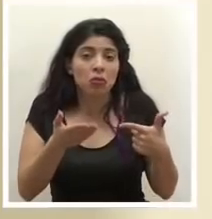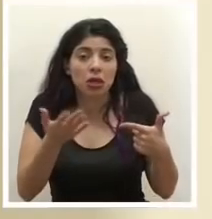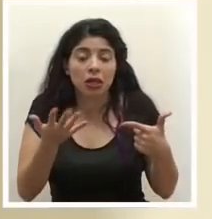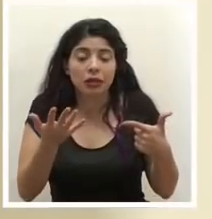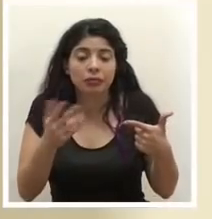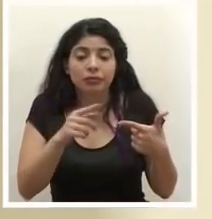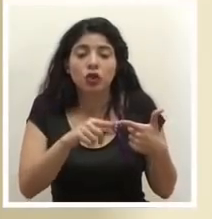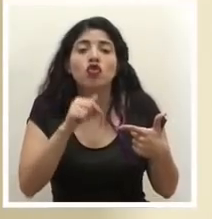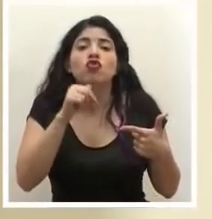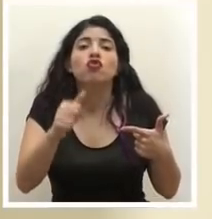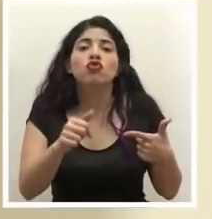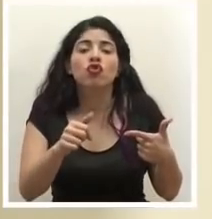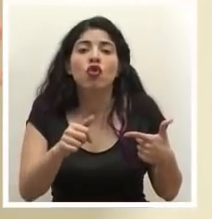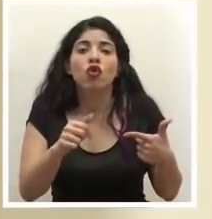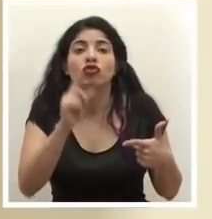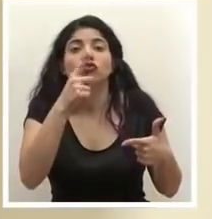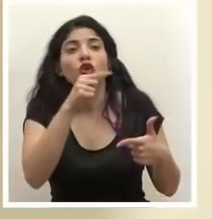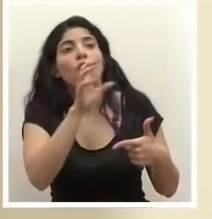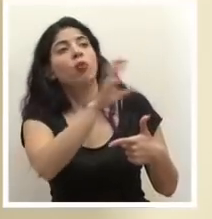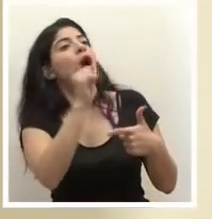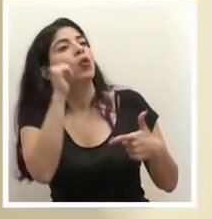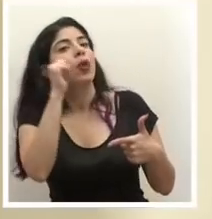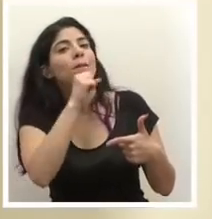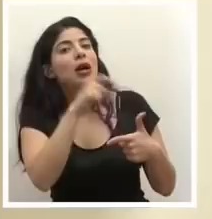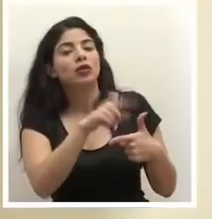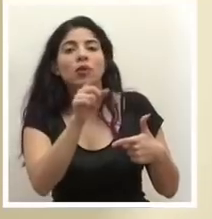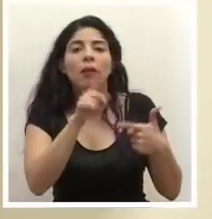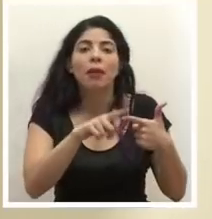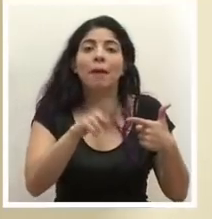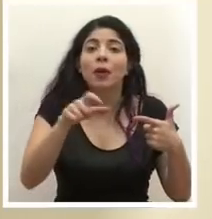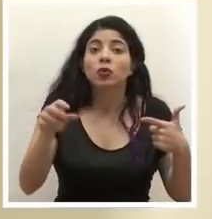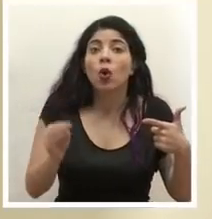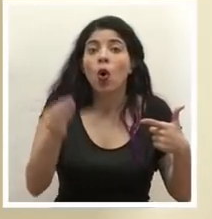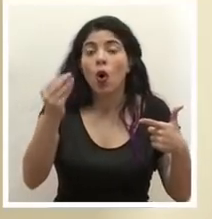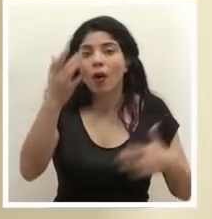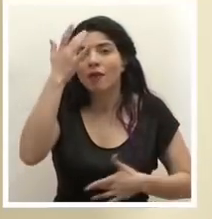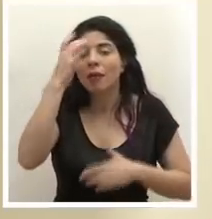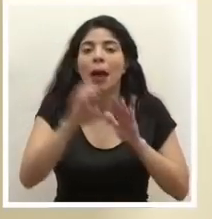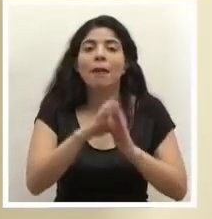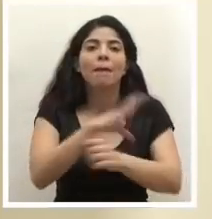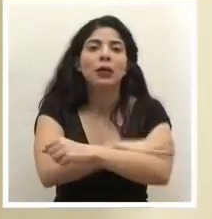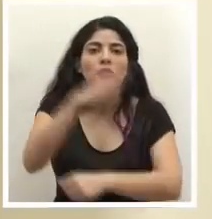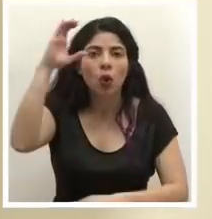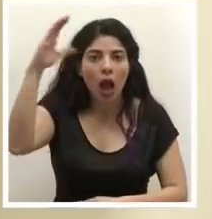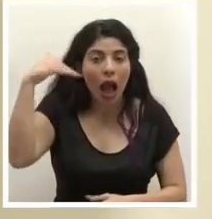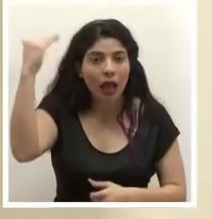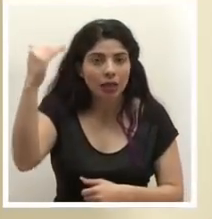no sólo son exclusivos de adultos mayores, también puede haber gente relativamente joven que las tienen que son hipertensión,